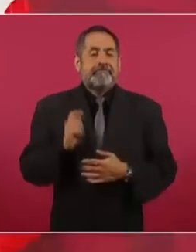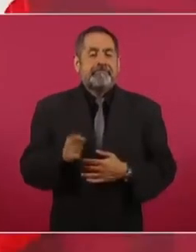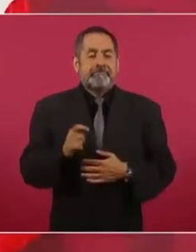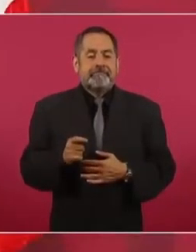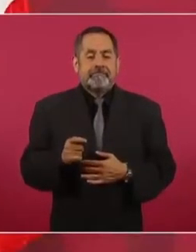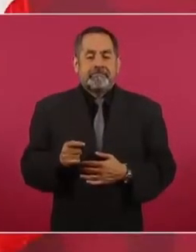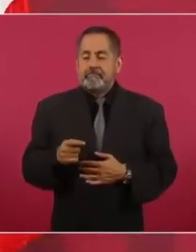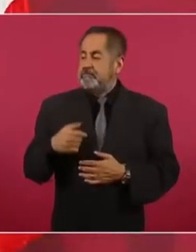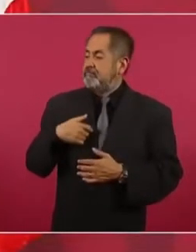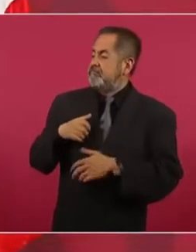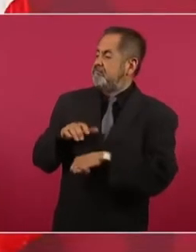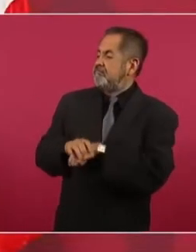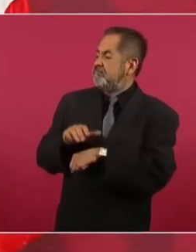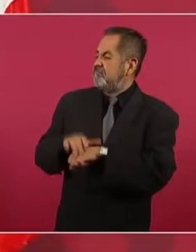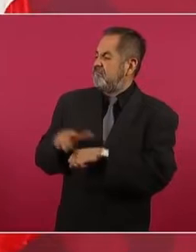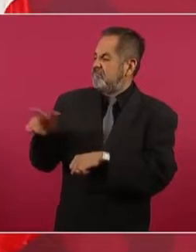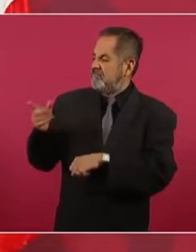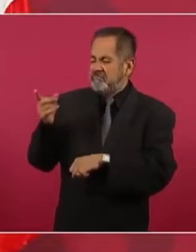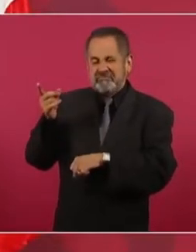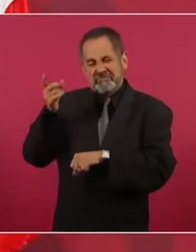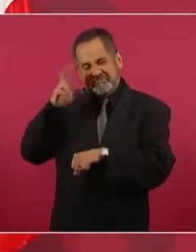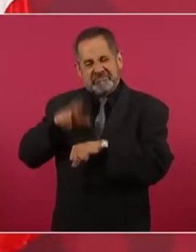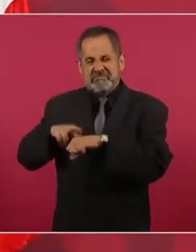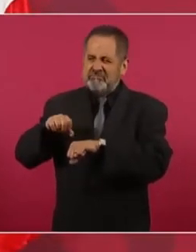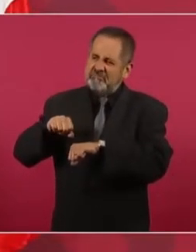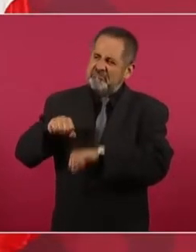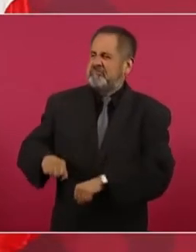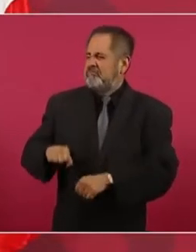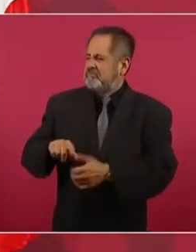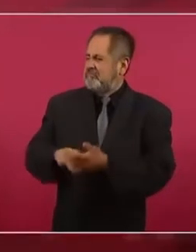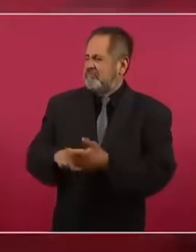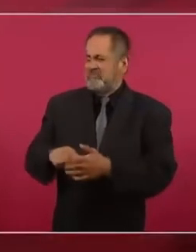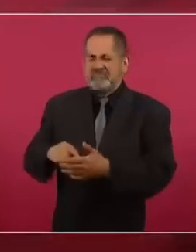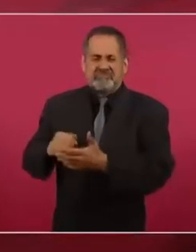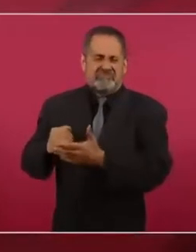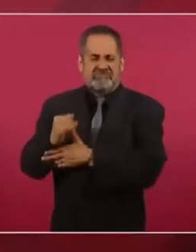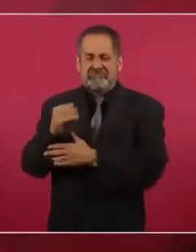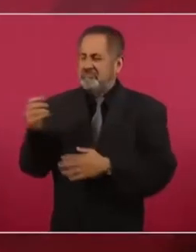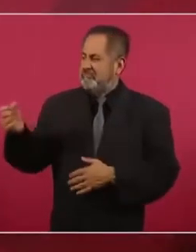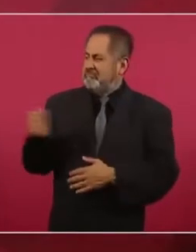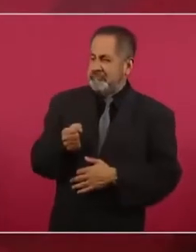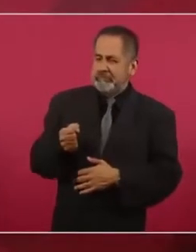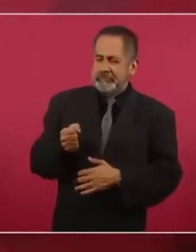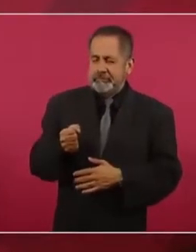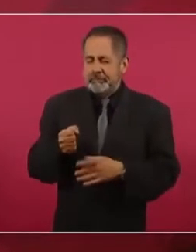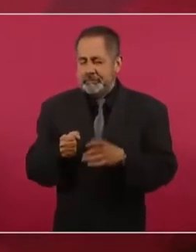la vacuna de mi amigo el dictador. Debe de estarse refiriendo